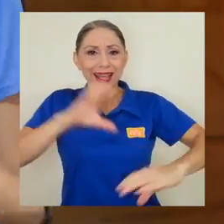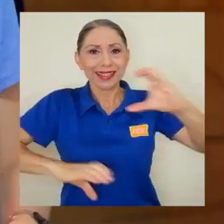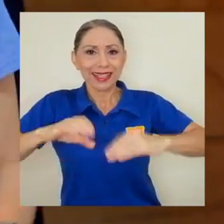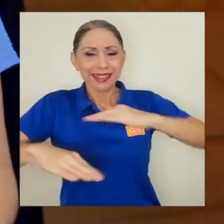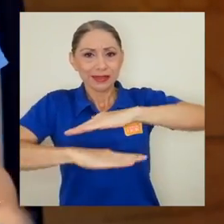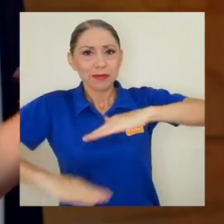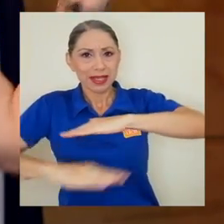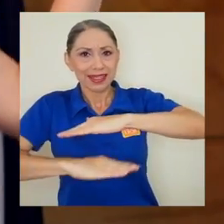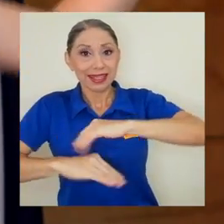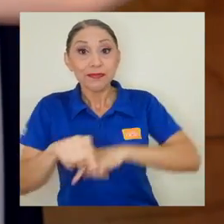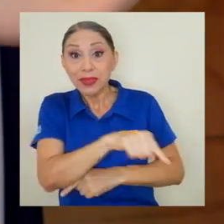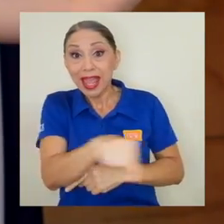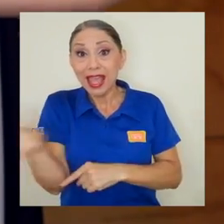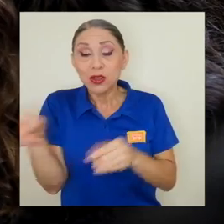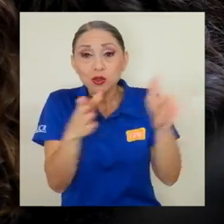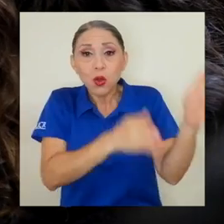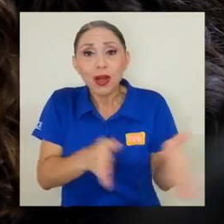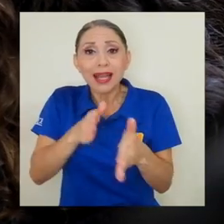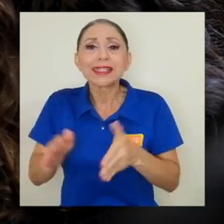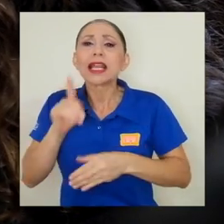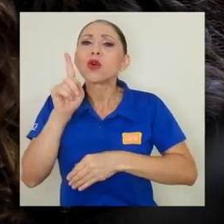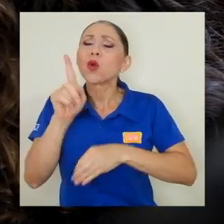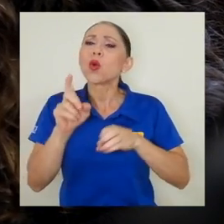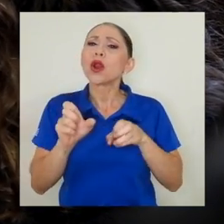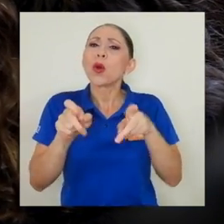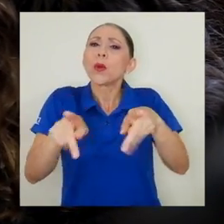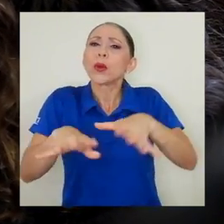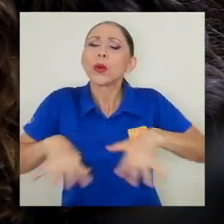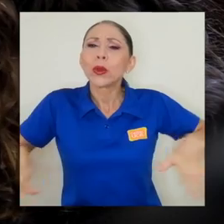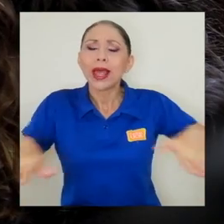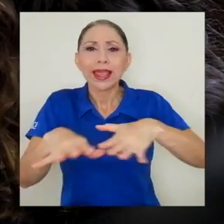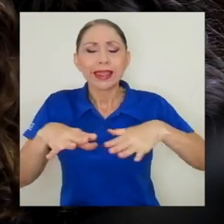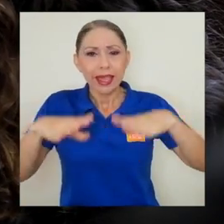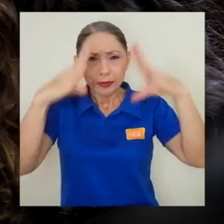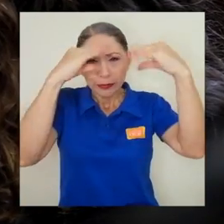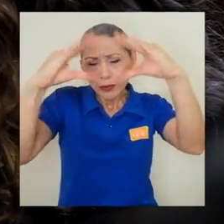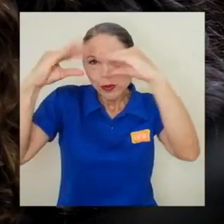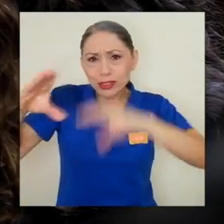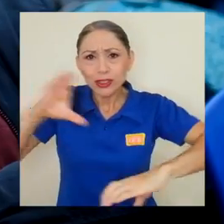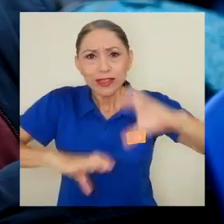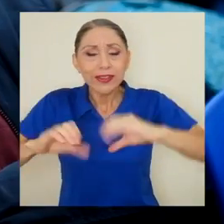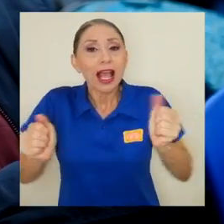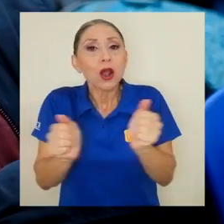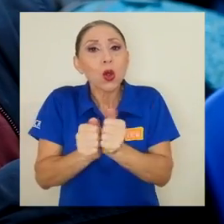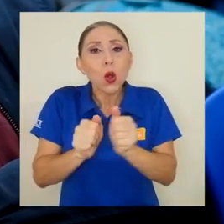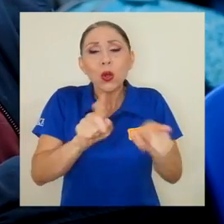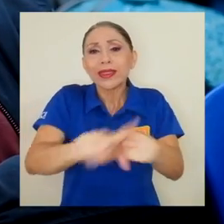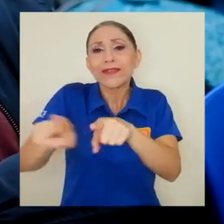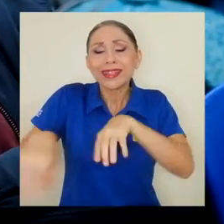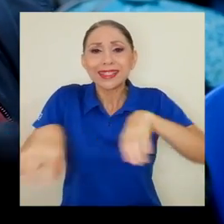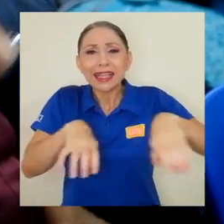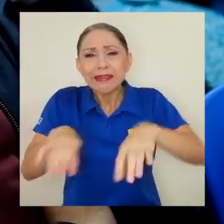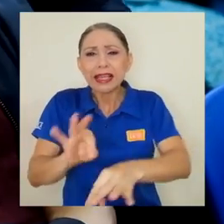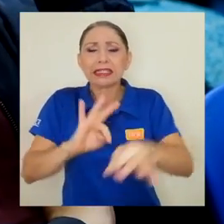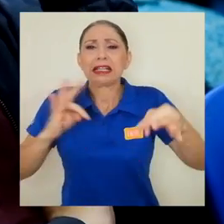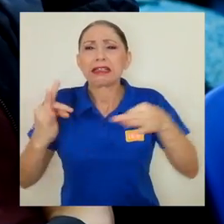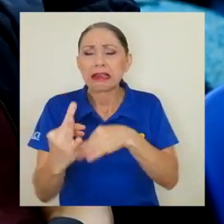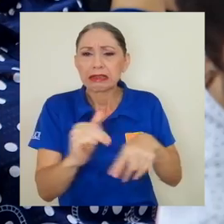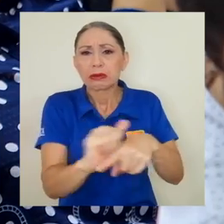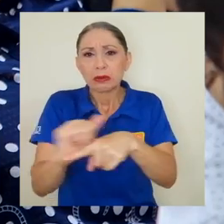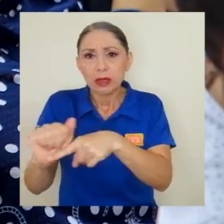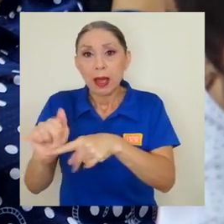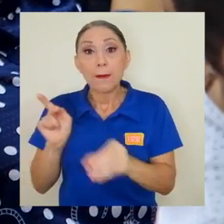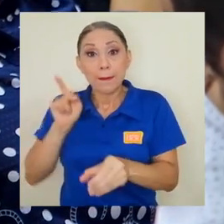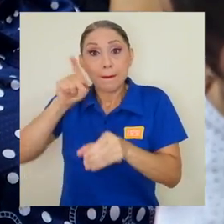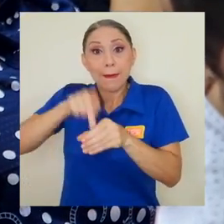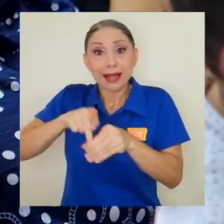Estudiantes del Área de Ciencias Básicas, el cual organizó un espacio de divulgación científica con simposios, conversatorios y talleres